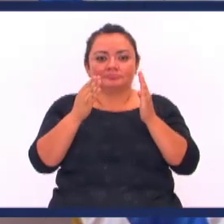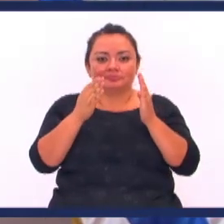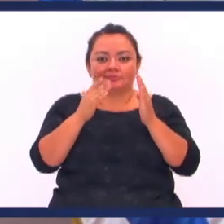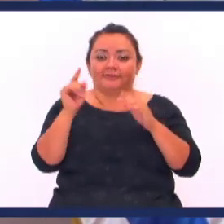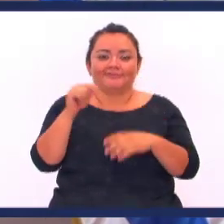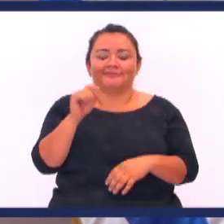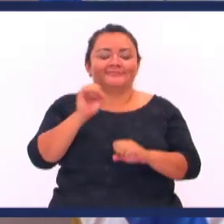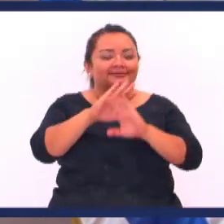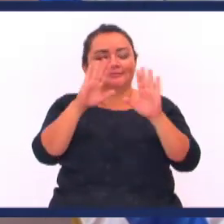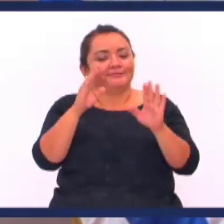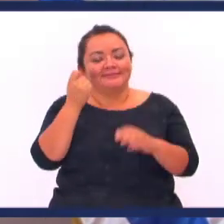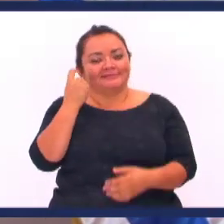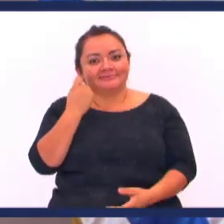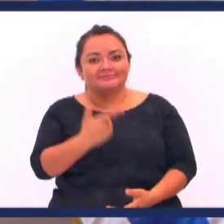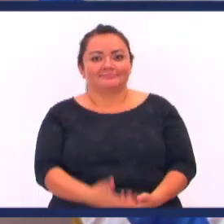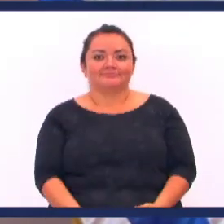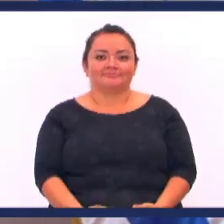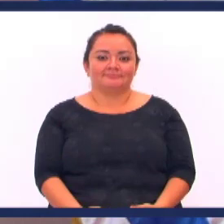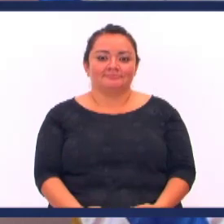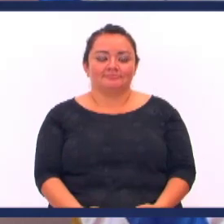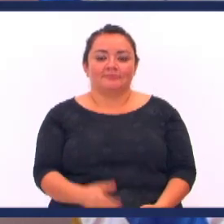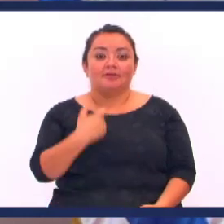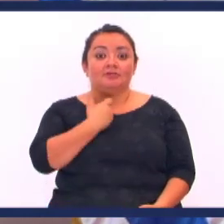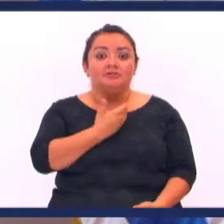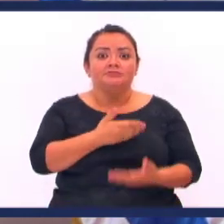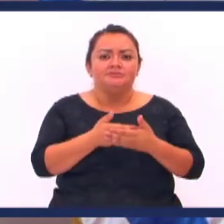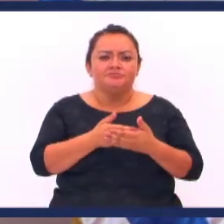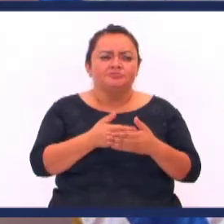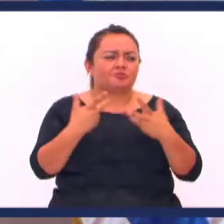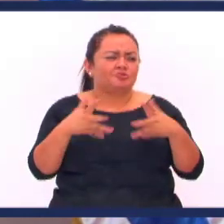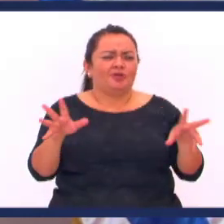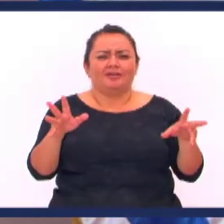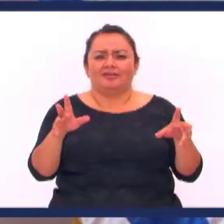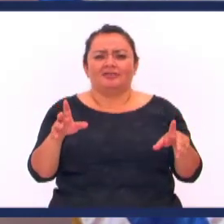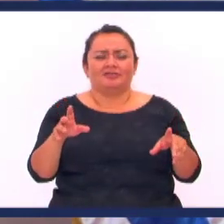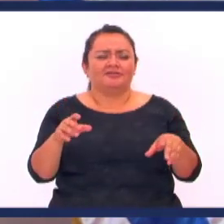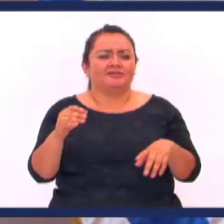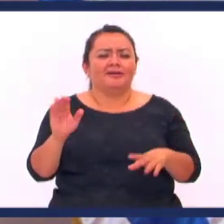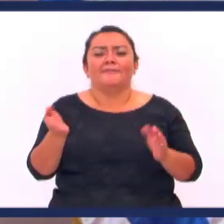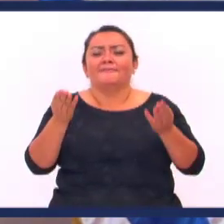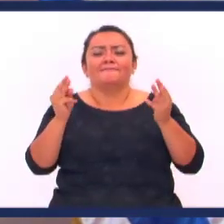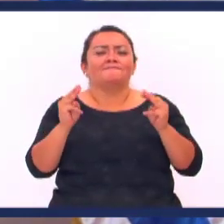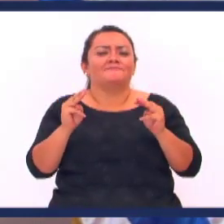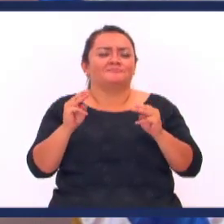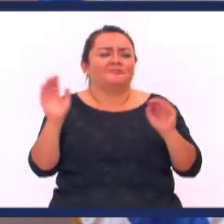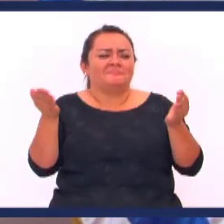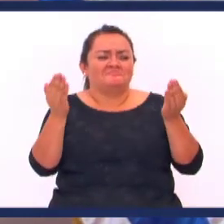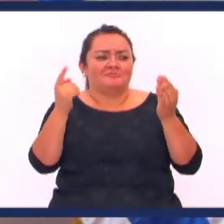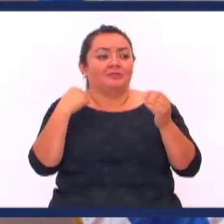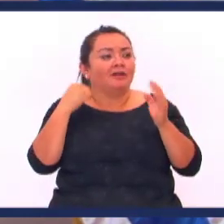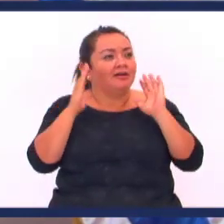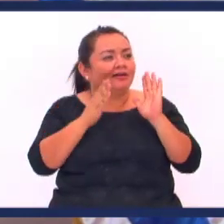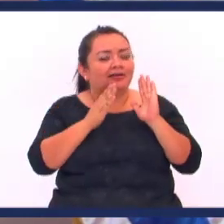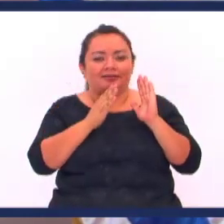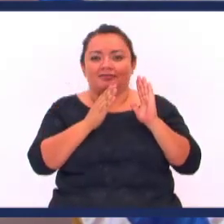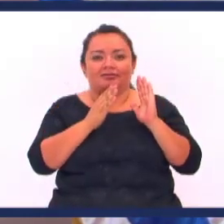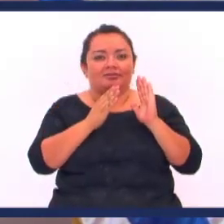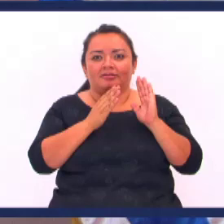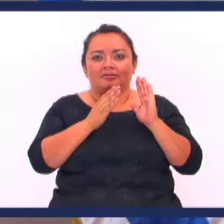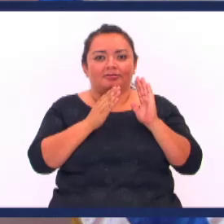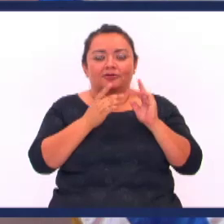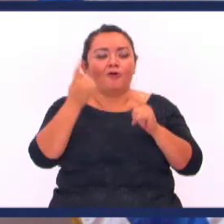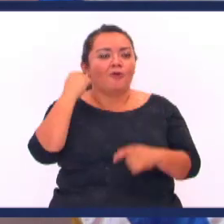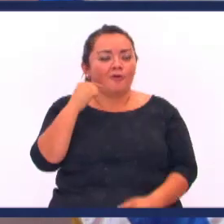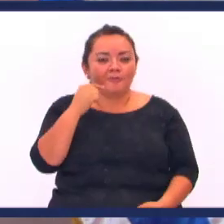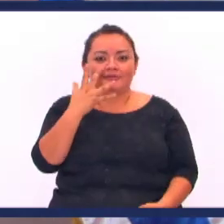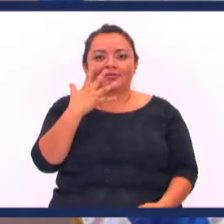Porque no tienen carácter ¿Por qué nuestros hijos Los sacude cualquier tendencia Que venga? Porque no tienen carácter ¿Por